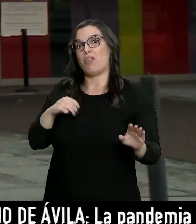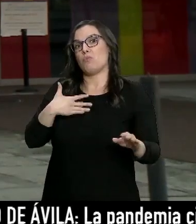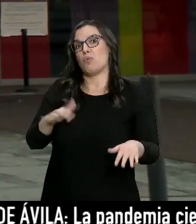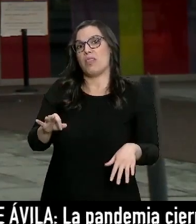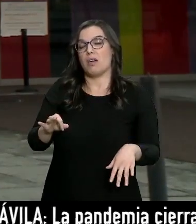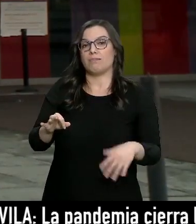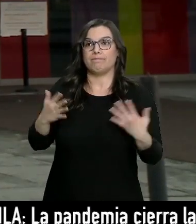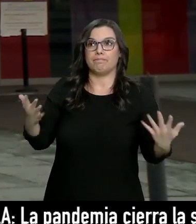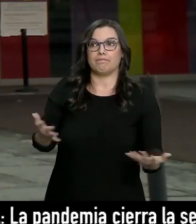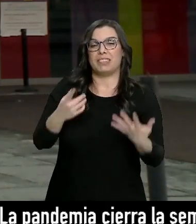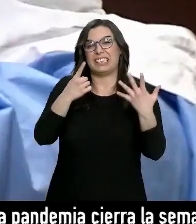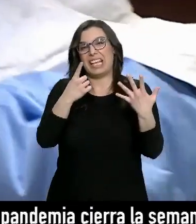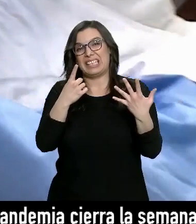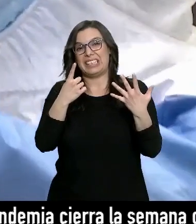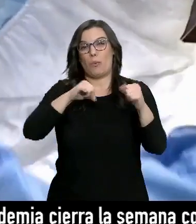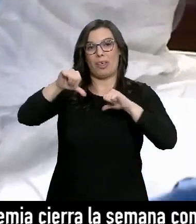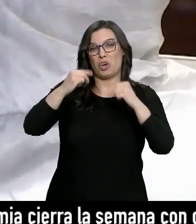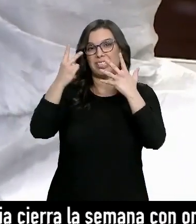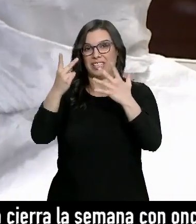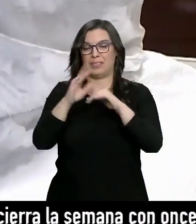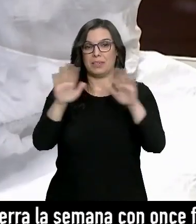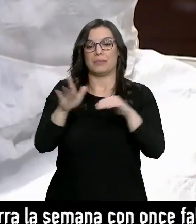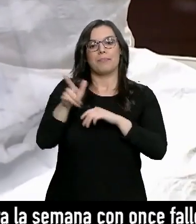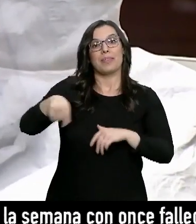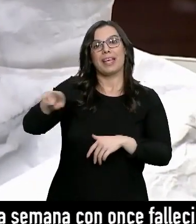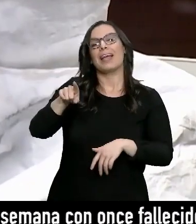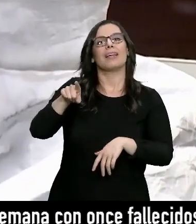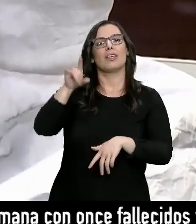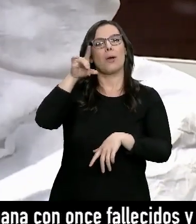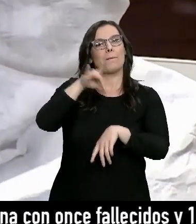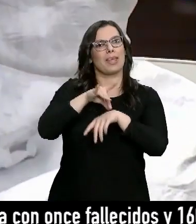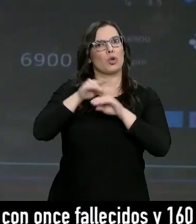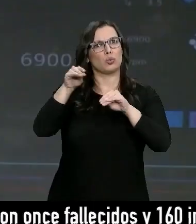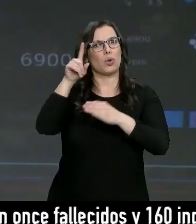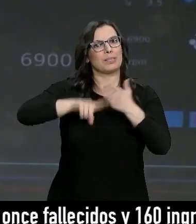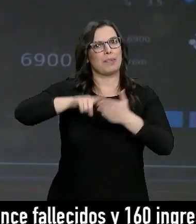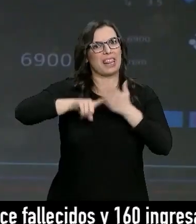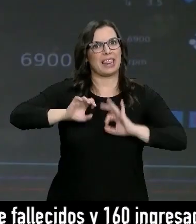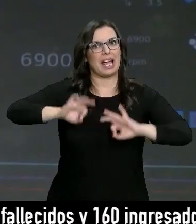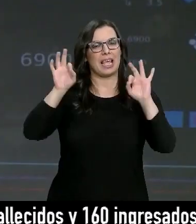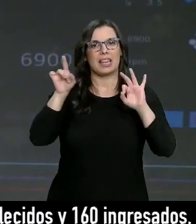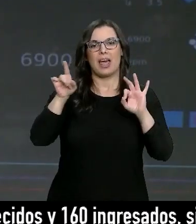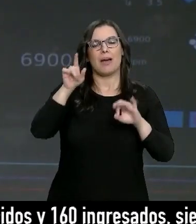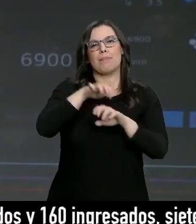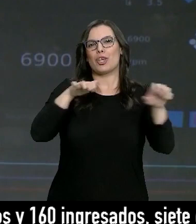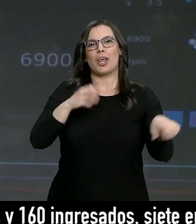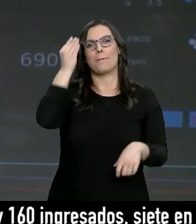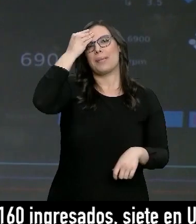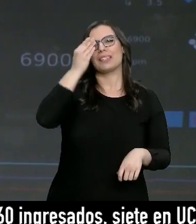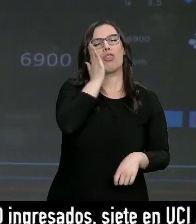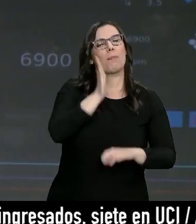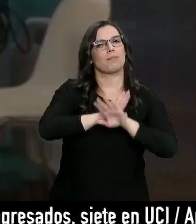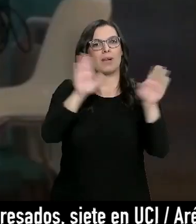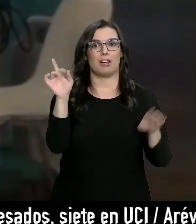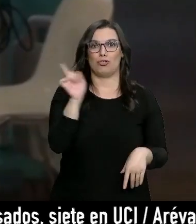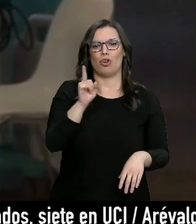intentamos hacer seis o siete. Su especialidad sigue siendo una gran desconocida y va más allá de dormir a los pacientes. Casi la mitad de la plantilla